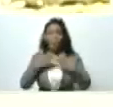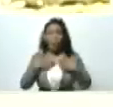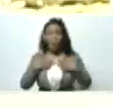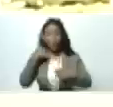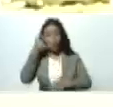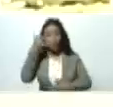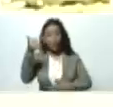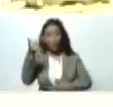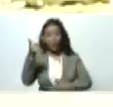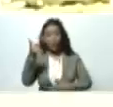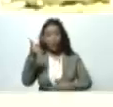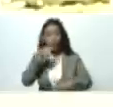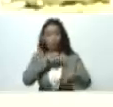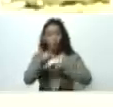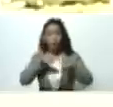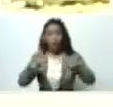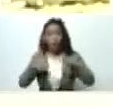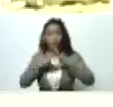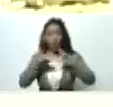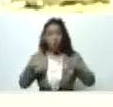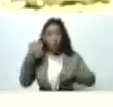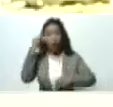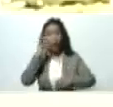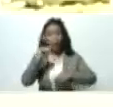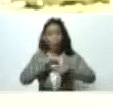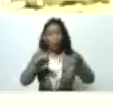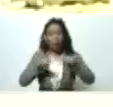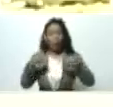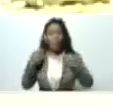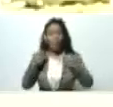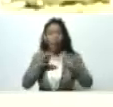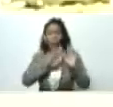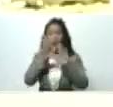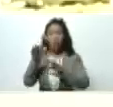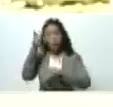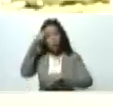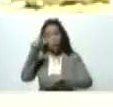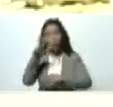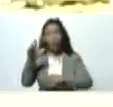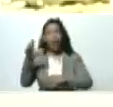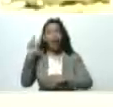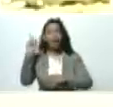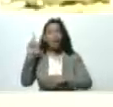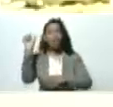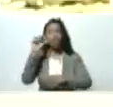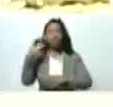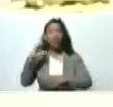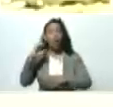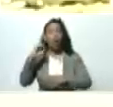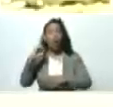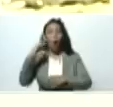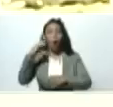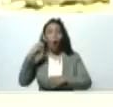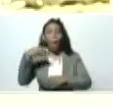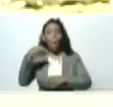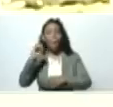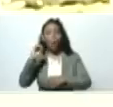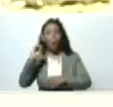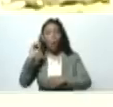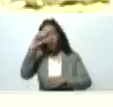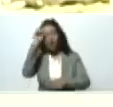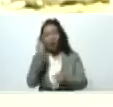llámalo, y coordinen todo lo que haya que coordinar para apoyar al pueblo de Socopó, labor conjunta,